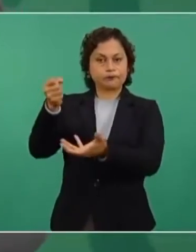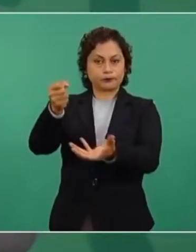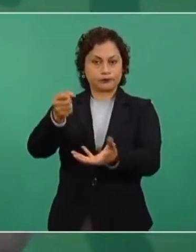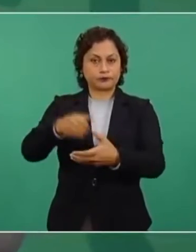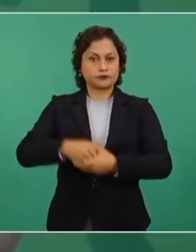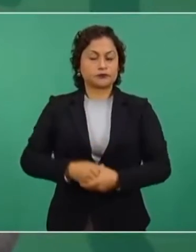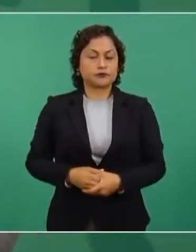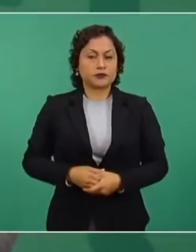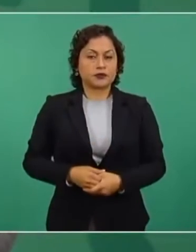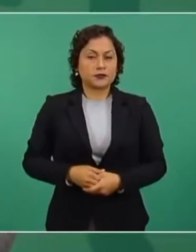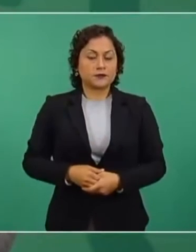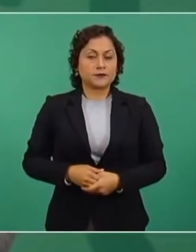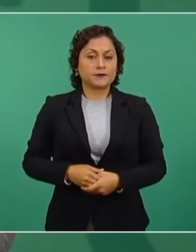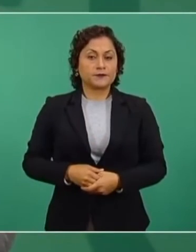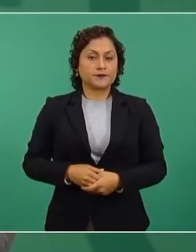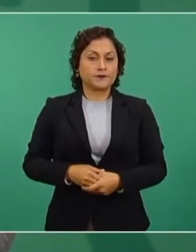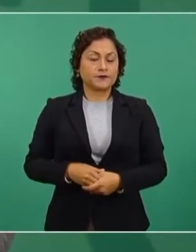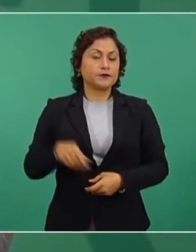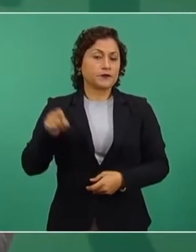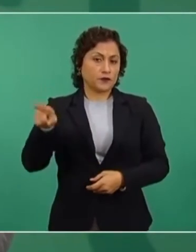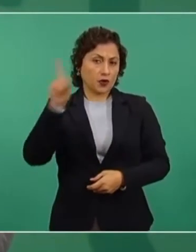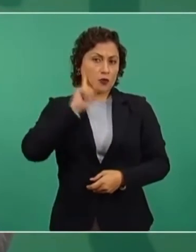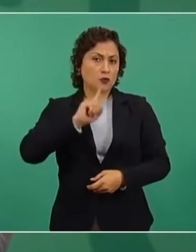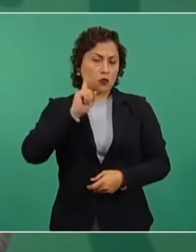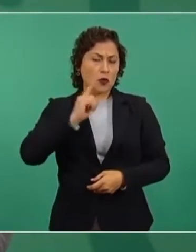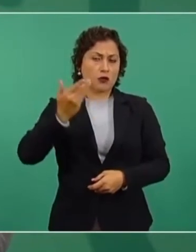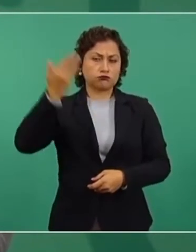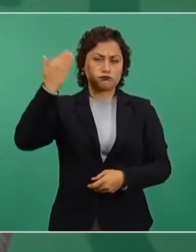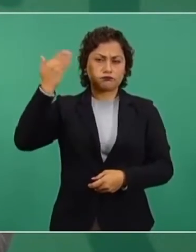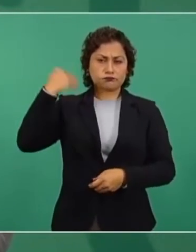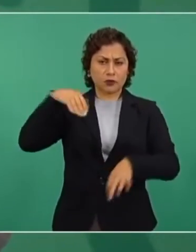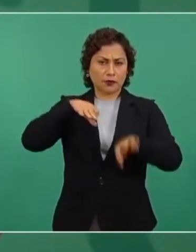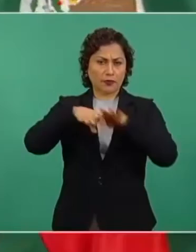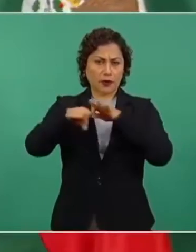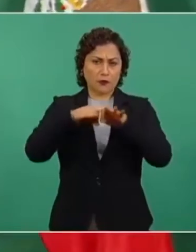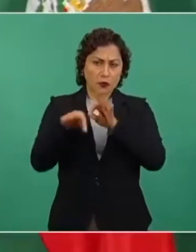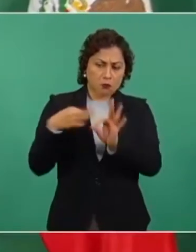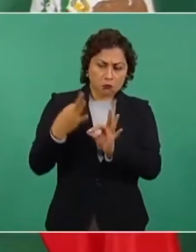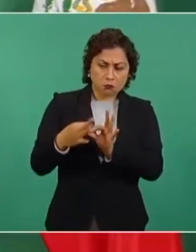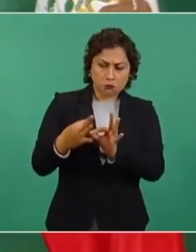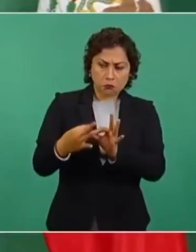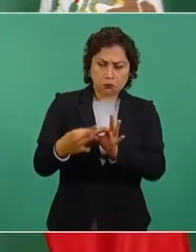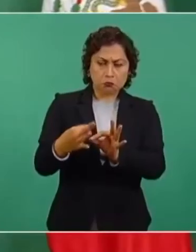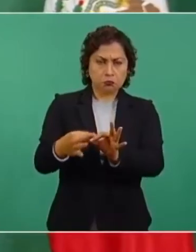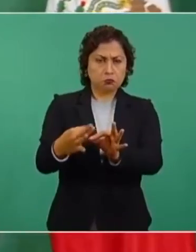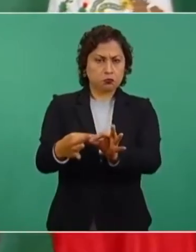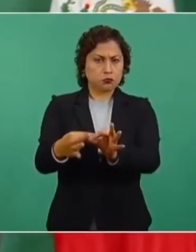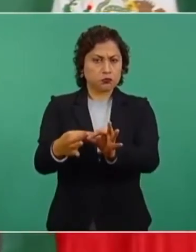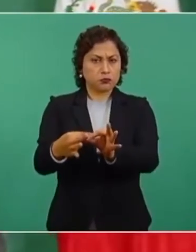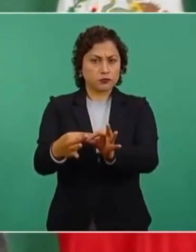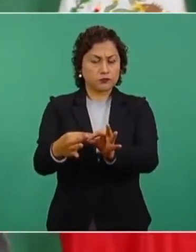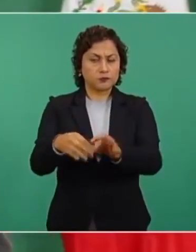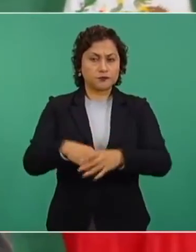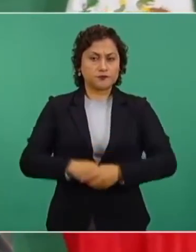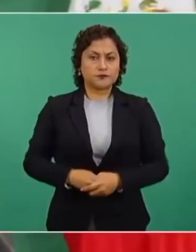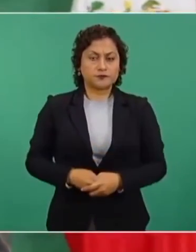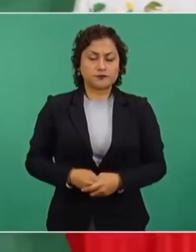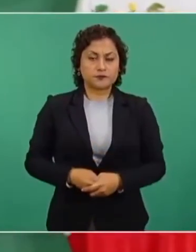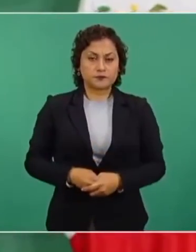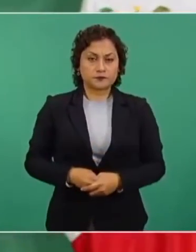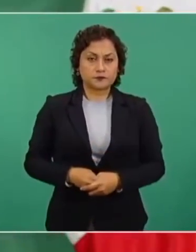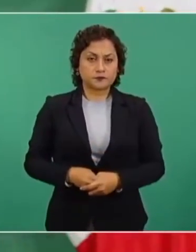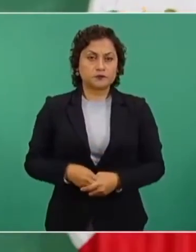una mujer profesional preparada y que defiende los derechos humanos. Con información de Carmen Hernández, Noticias